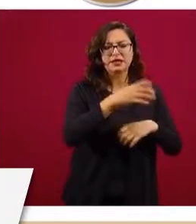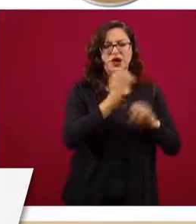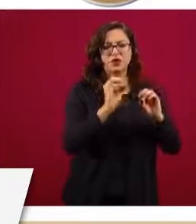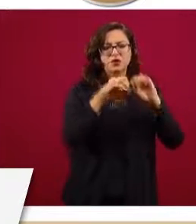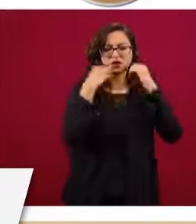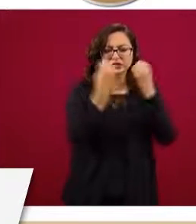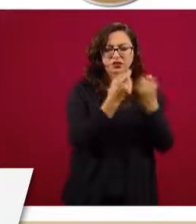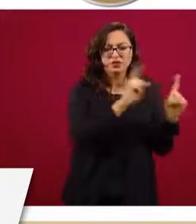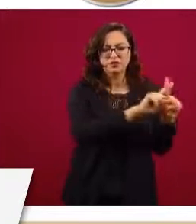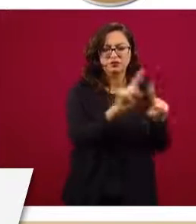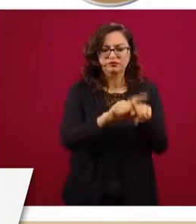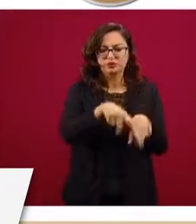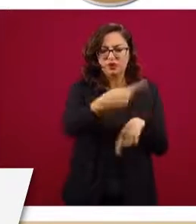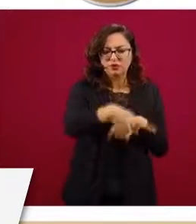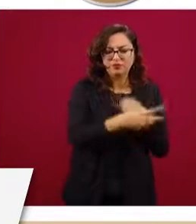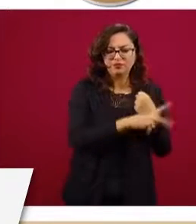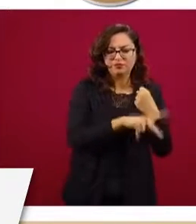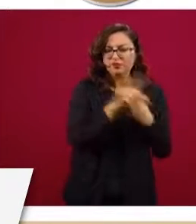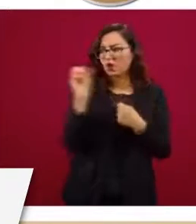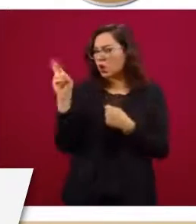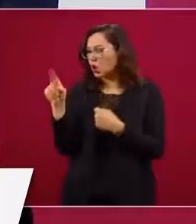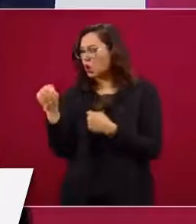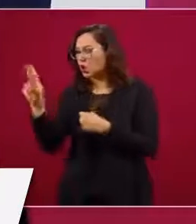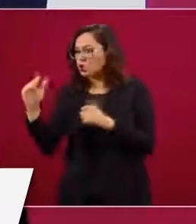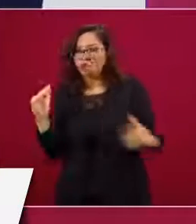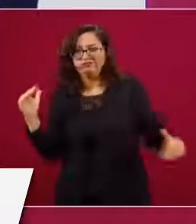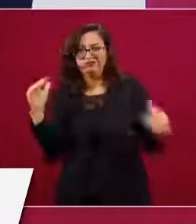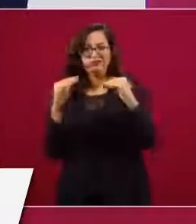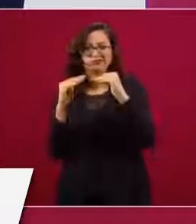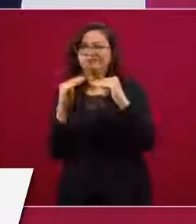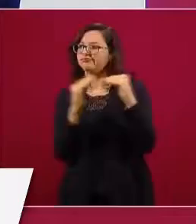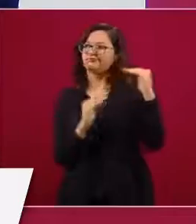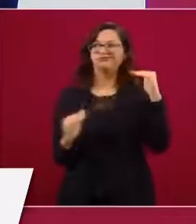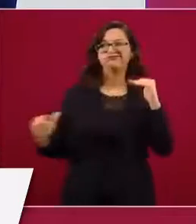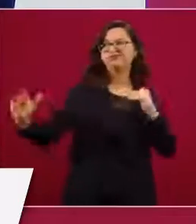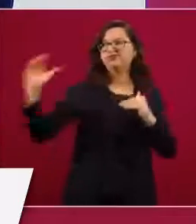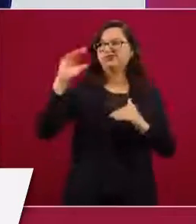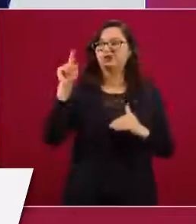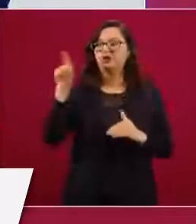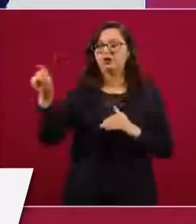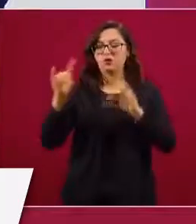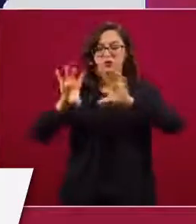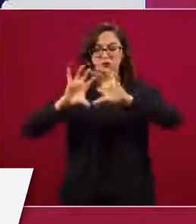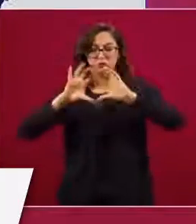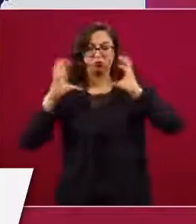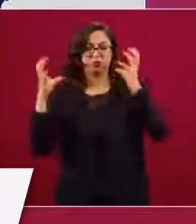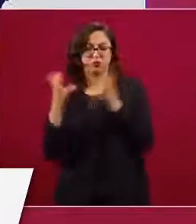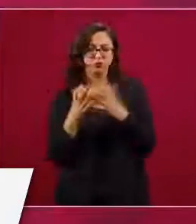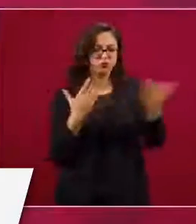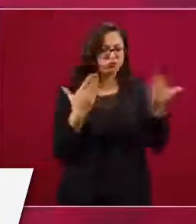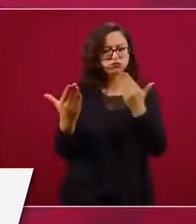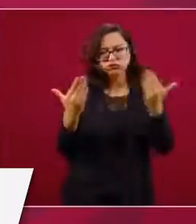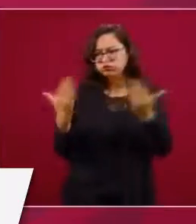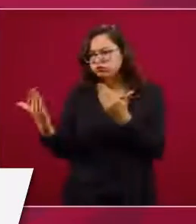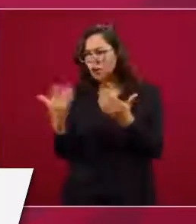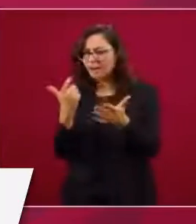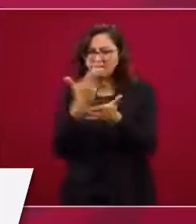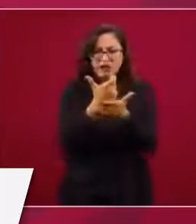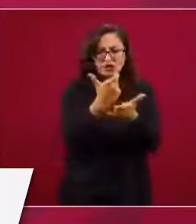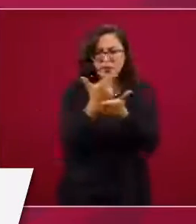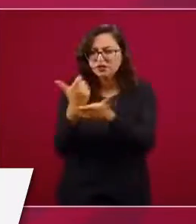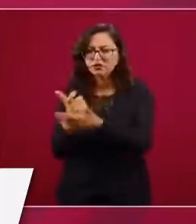cubren todos los países del mundo. Entonces, el estudio de mercado que vamos a tener no lo habíamos tenido en el pasado.